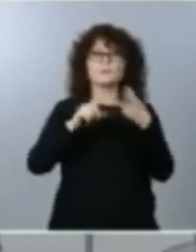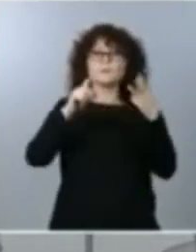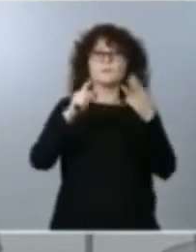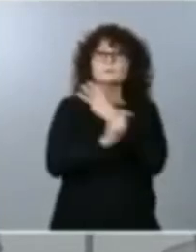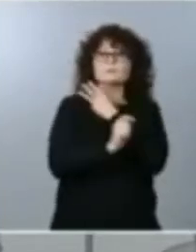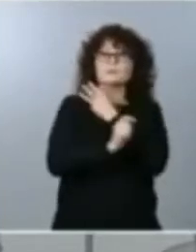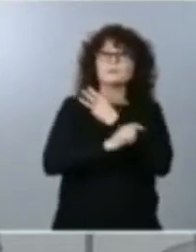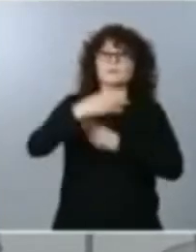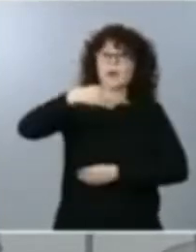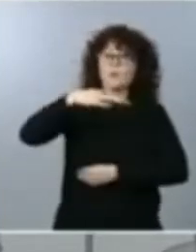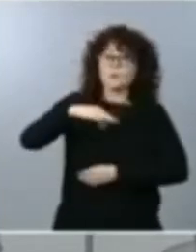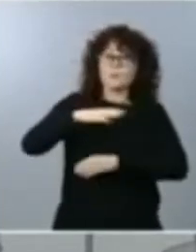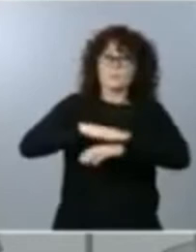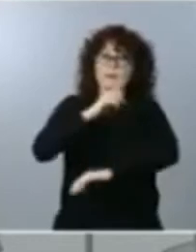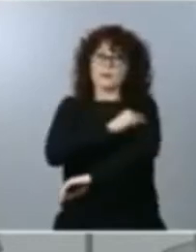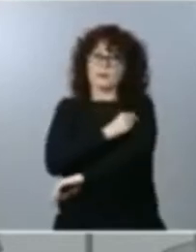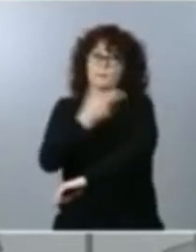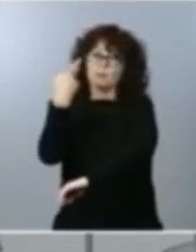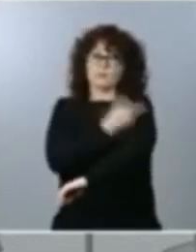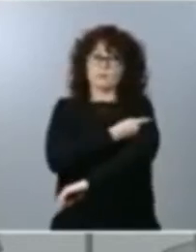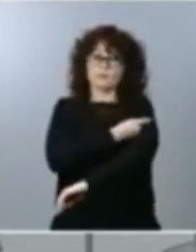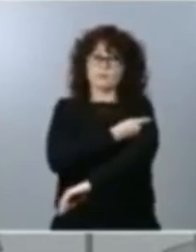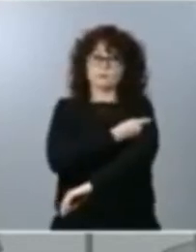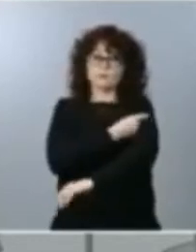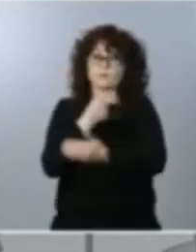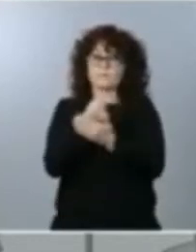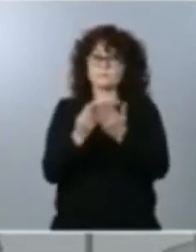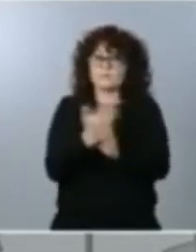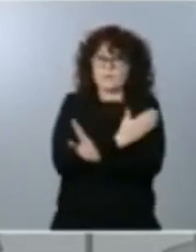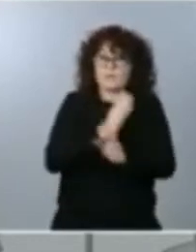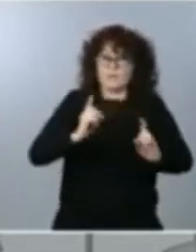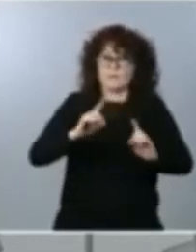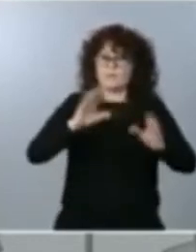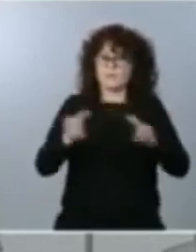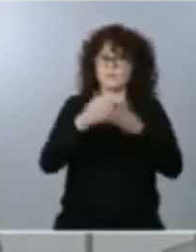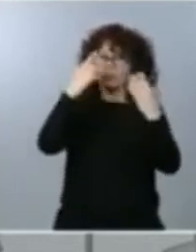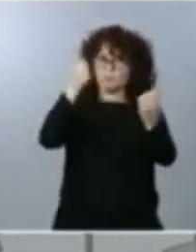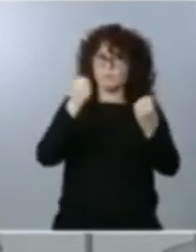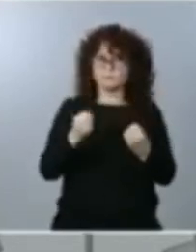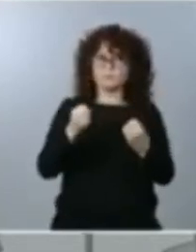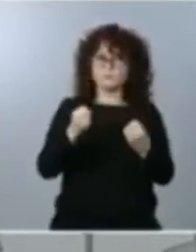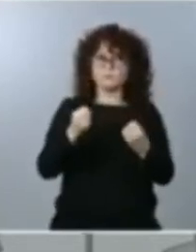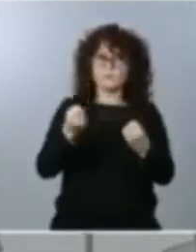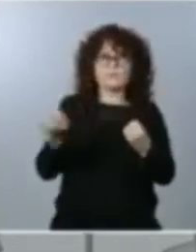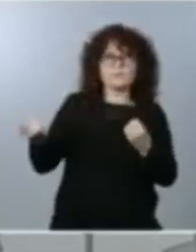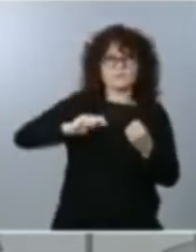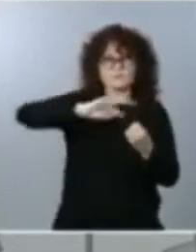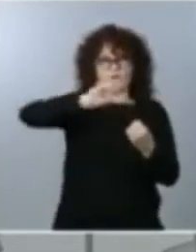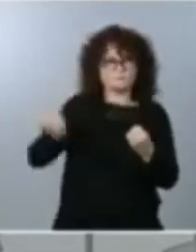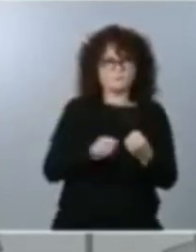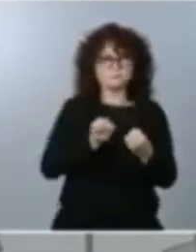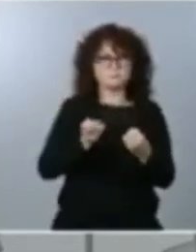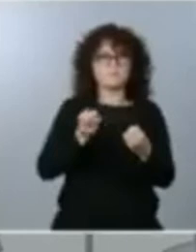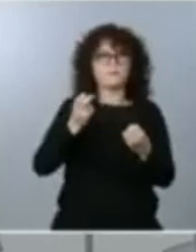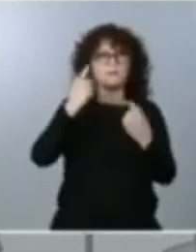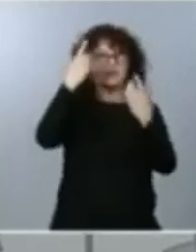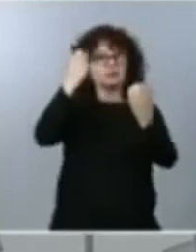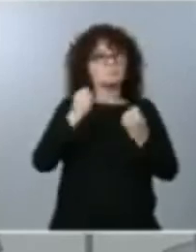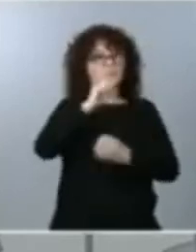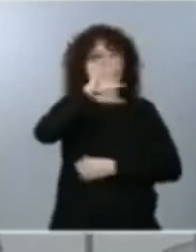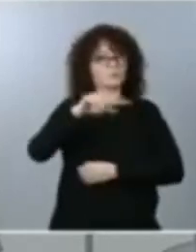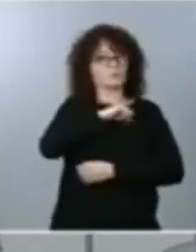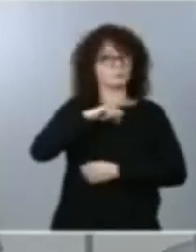vacunación se ha diseñado con un grupo de expertos multidisciplinar en el que se incluyen no solamente expertos de las comunidades autónomas del Consejo